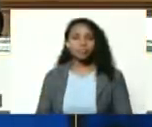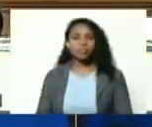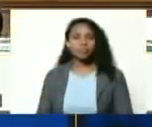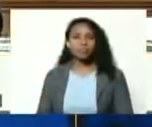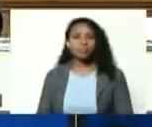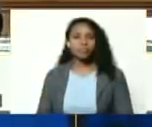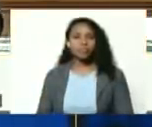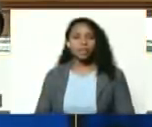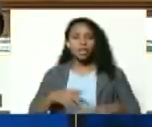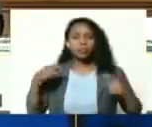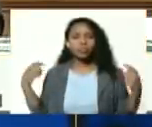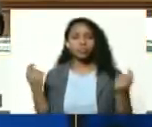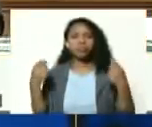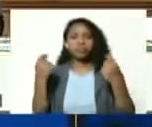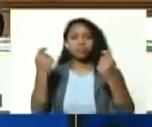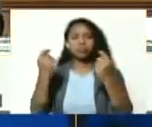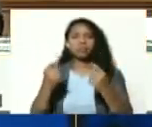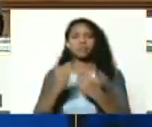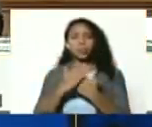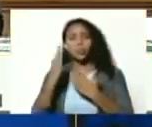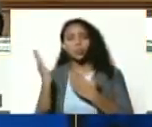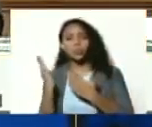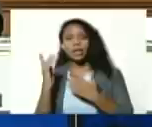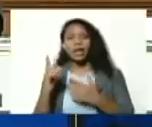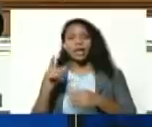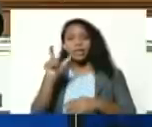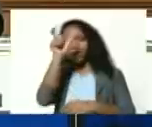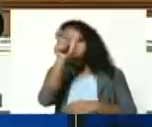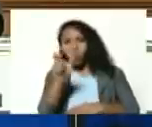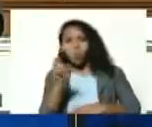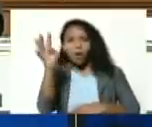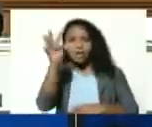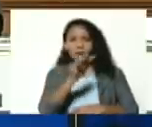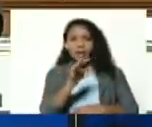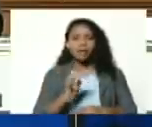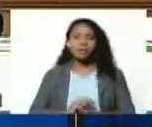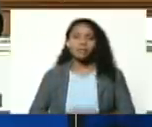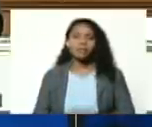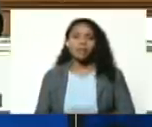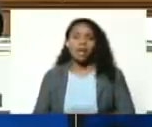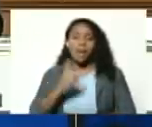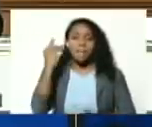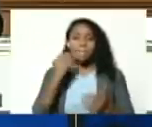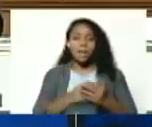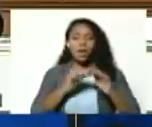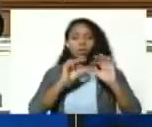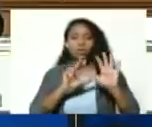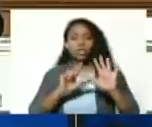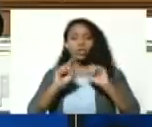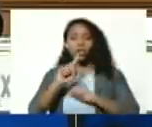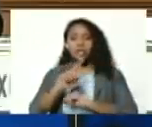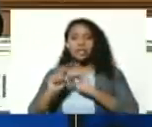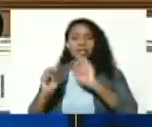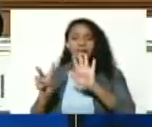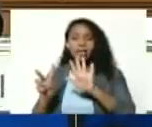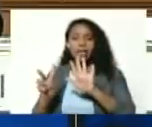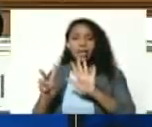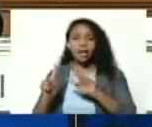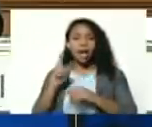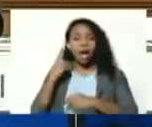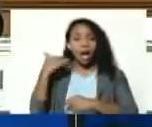en la campaña de Oriente y en la campaña de Guayana en 1817 hubo